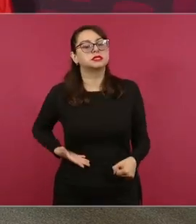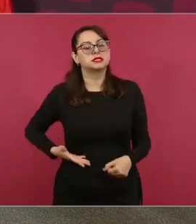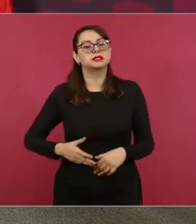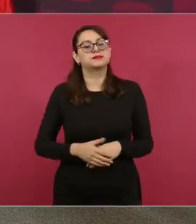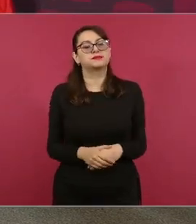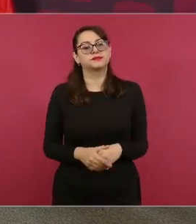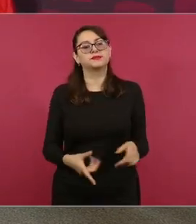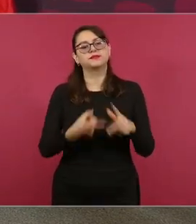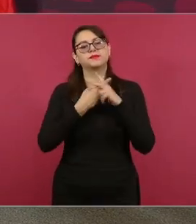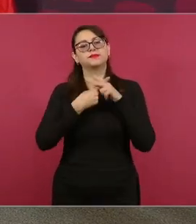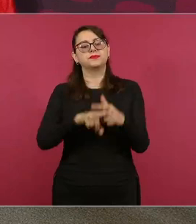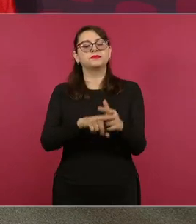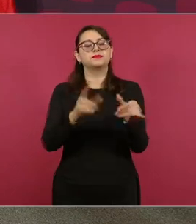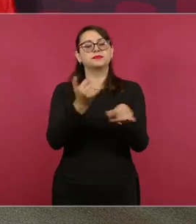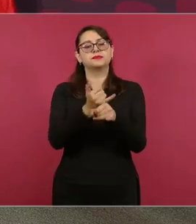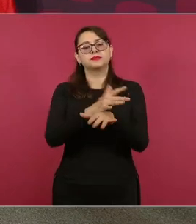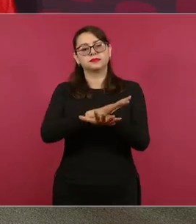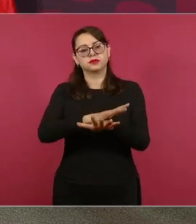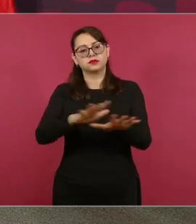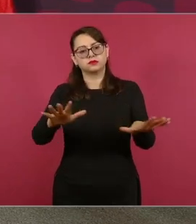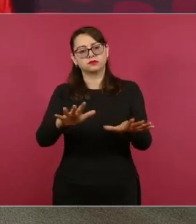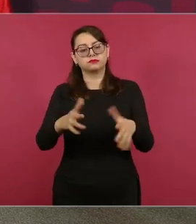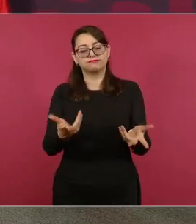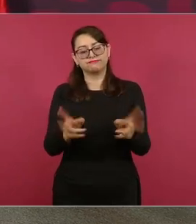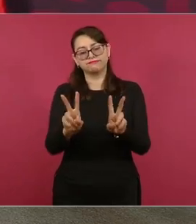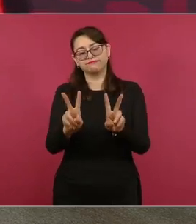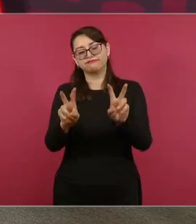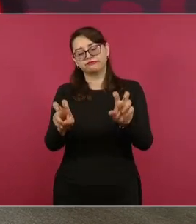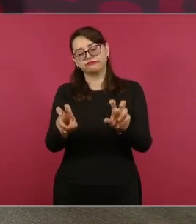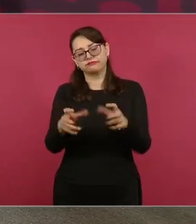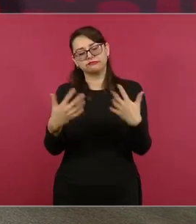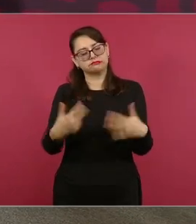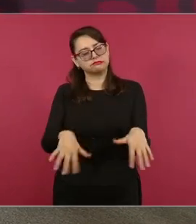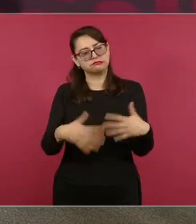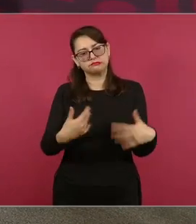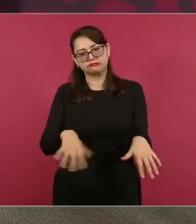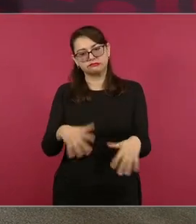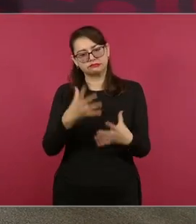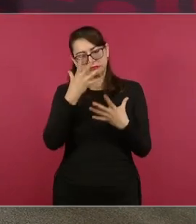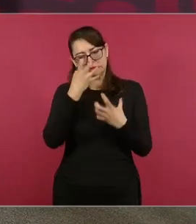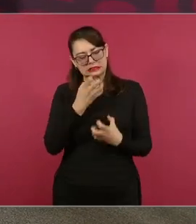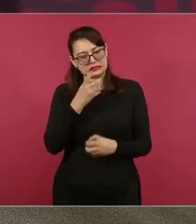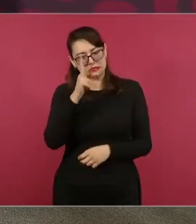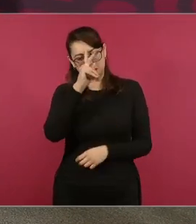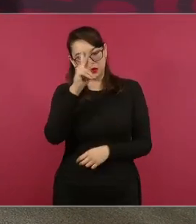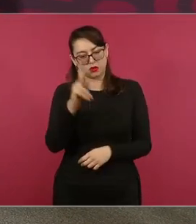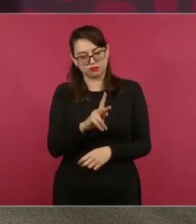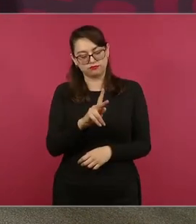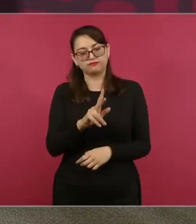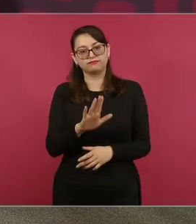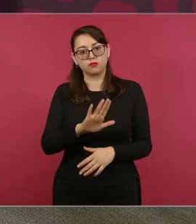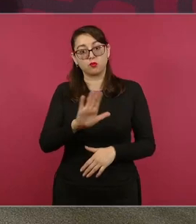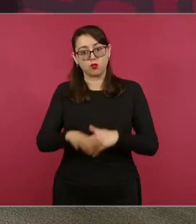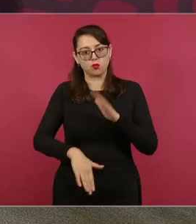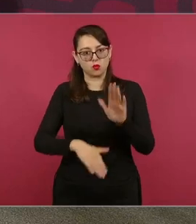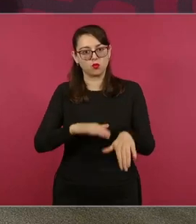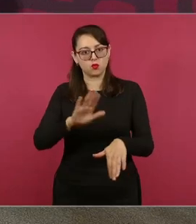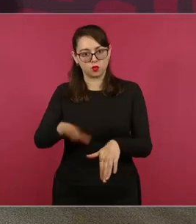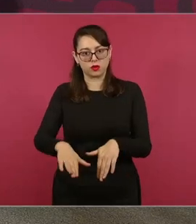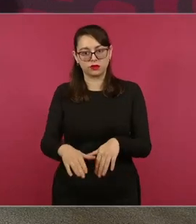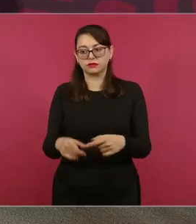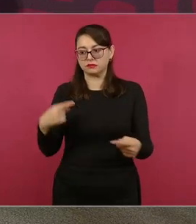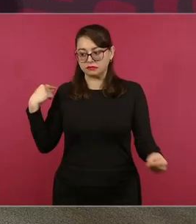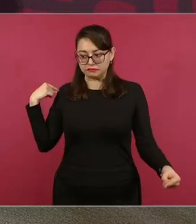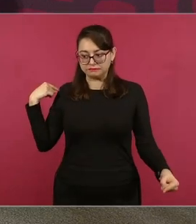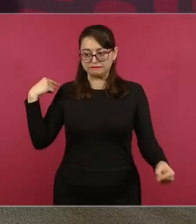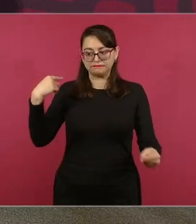sobre lo que más nos duele, que es la pérdida de vidas humanas. Continuamos con este reporte